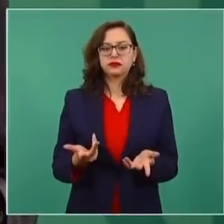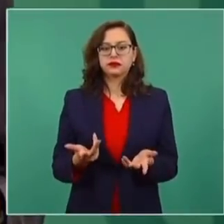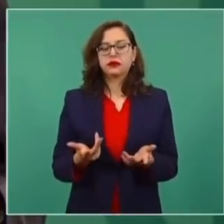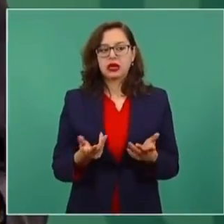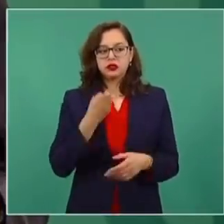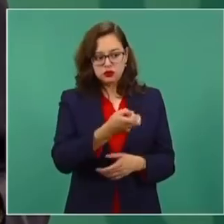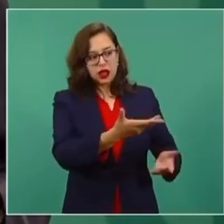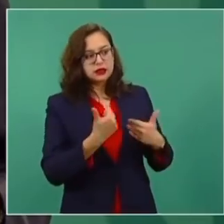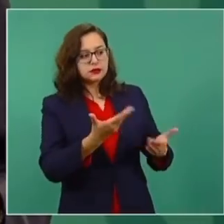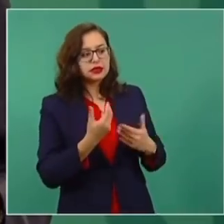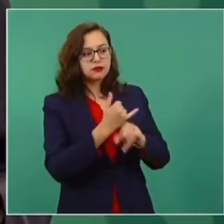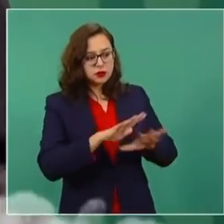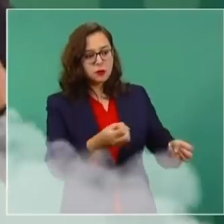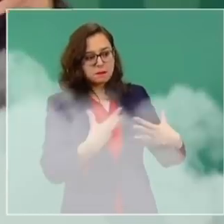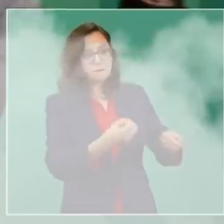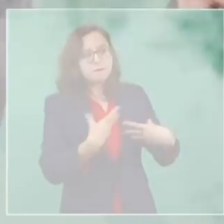arriba,